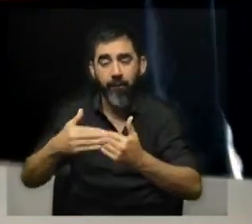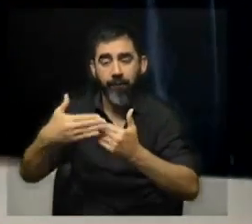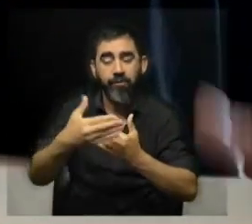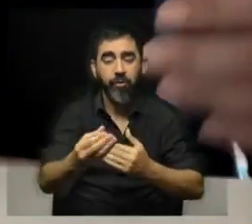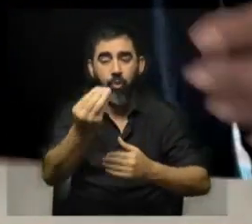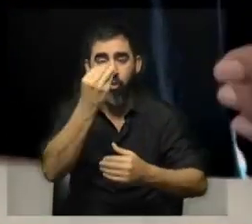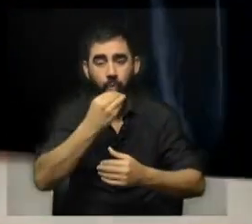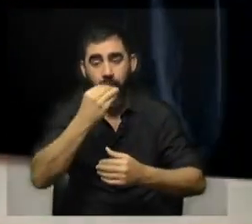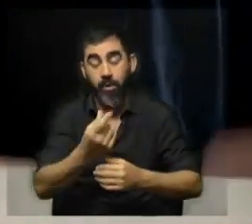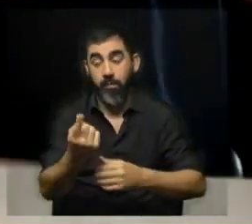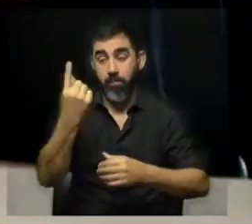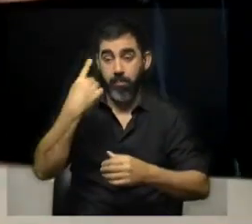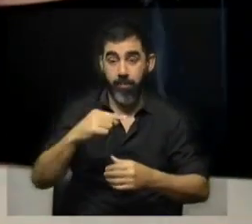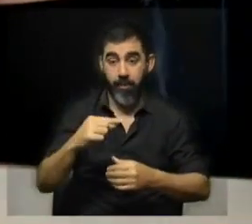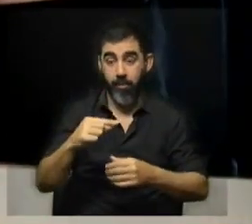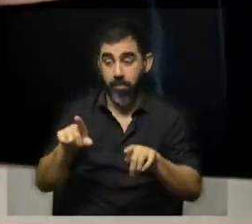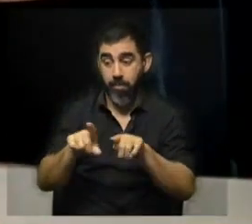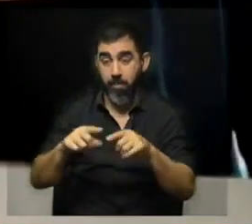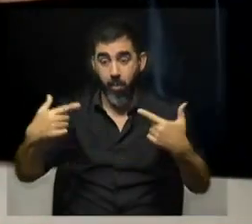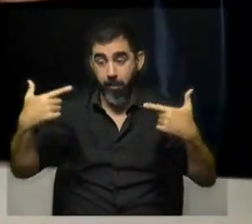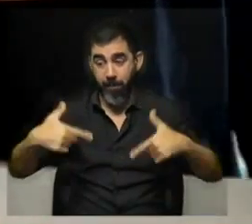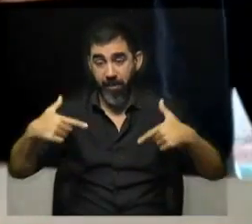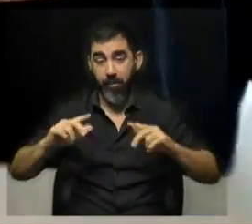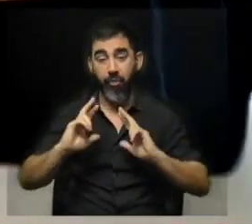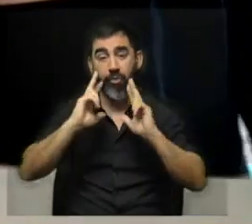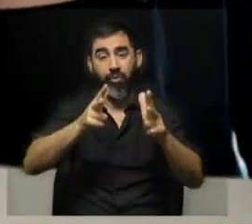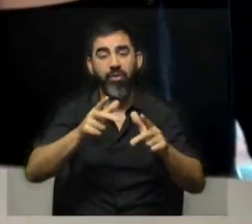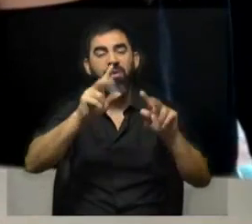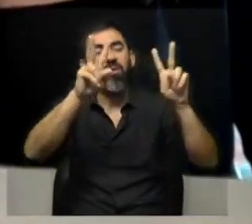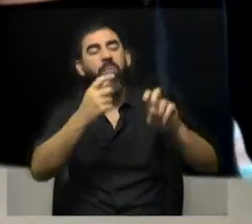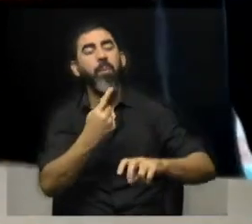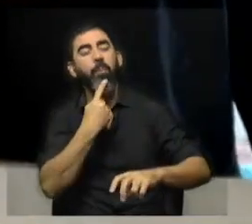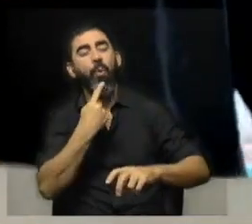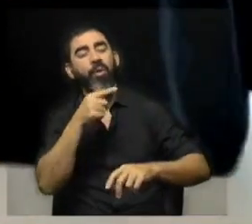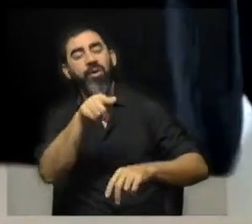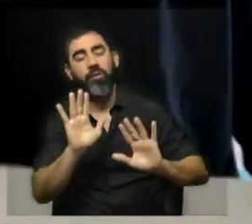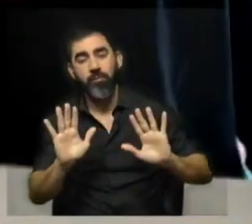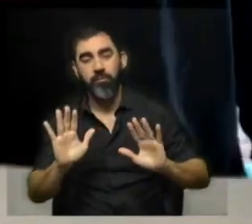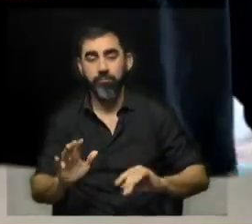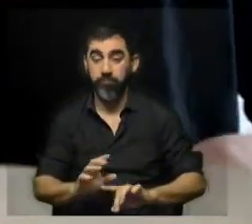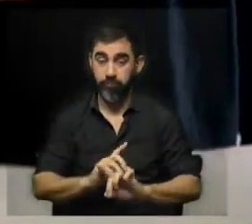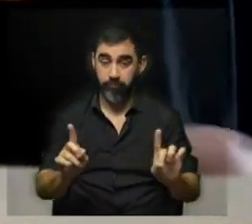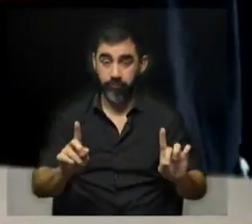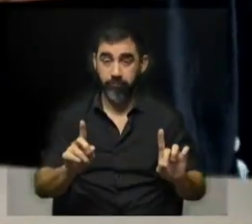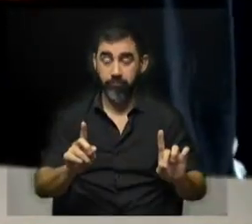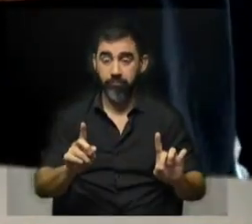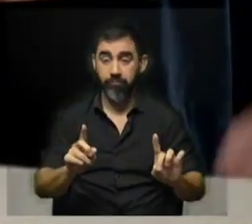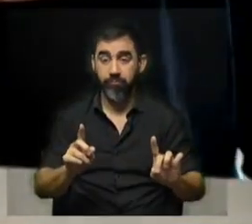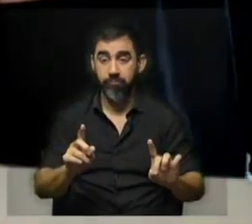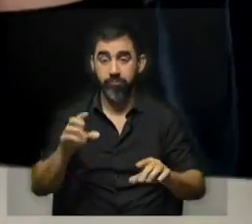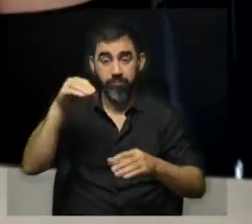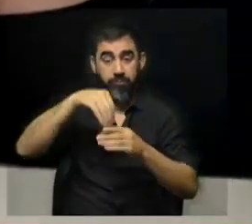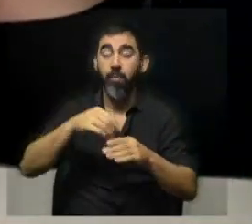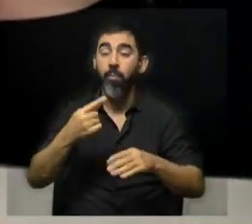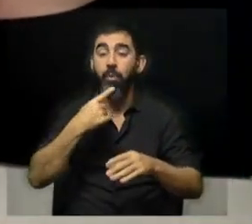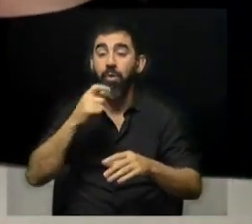Ahora, que desde el propio ministerio se nos diga, bueno, esto es una herramienta más, quiere decir que esto está incorporado dentro de la